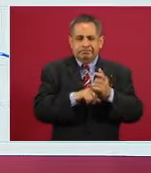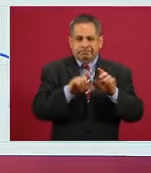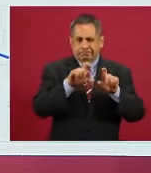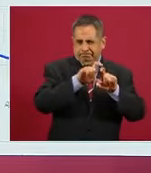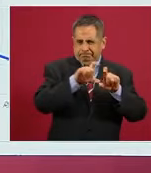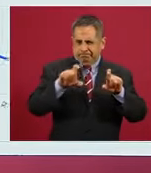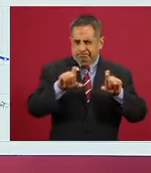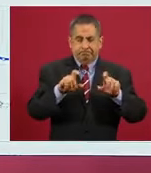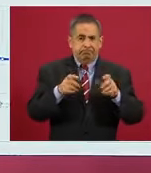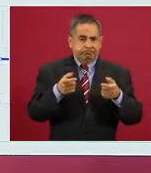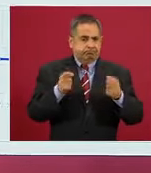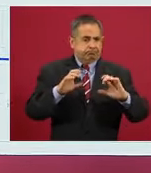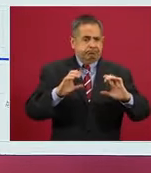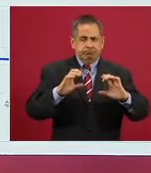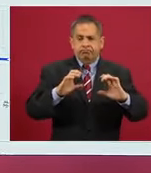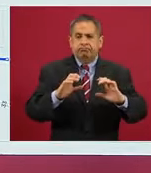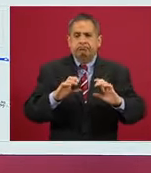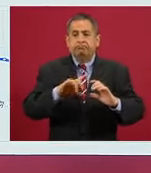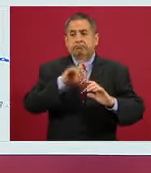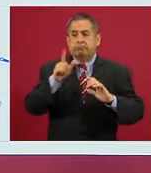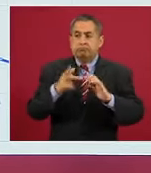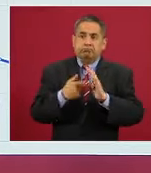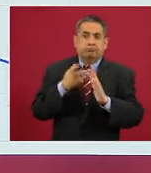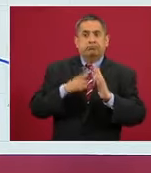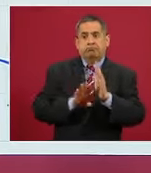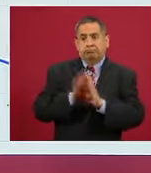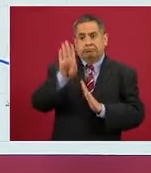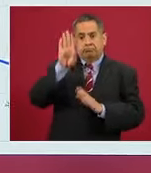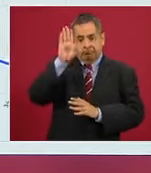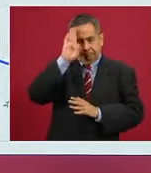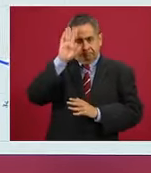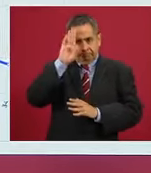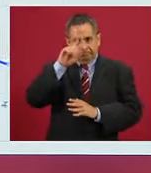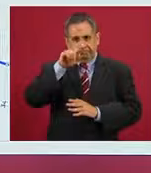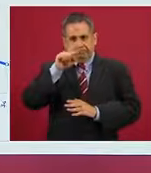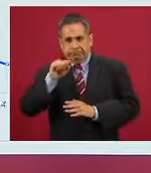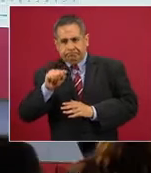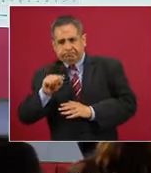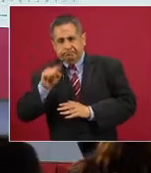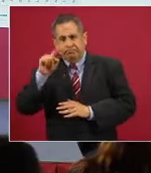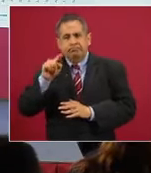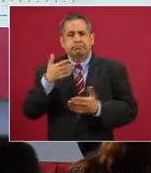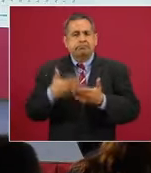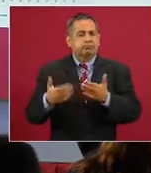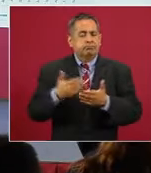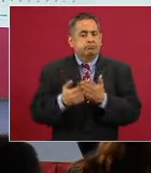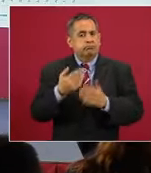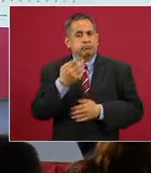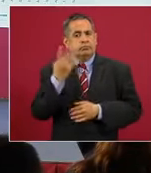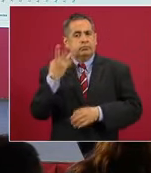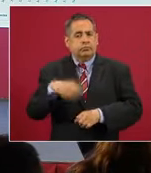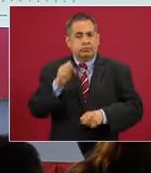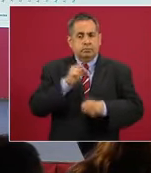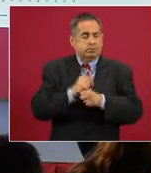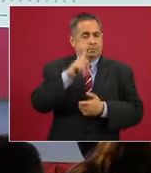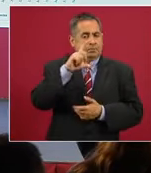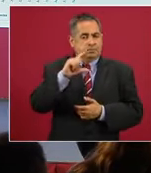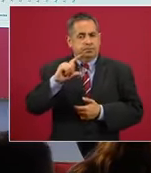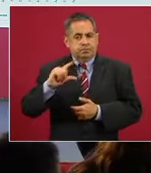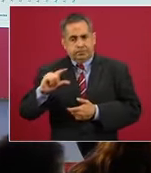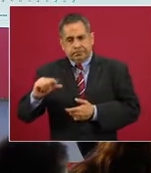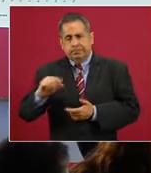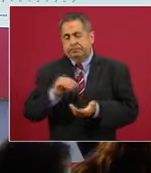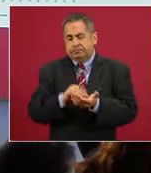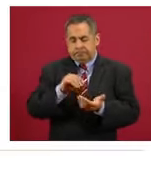control de la movilidad. Después volvió a subir otra meseta y finalmente tiene cuatro semanas de descenso. Todavía está en